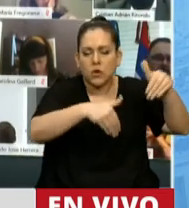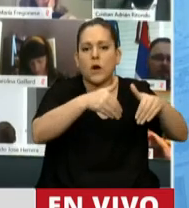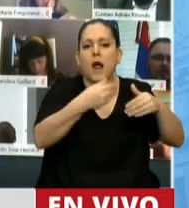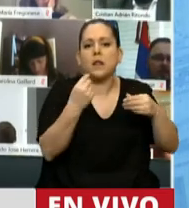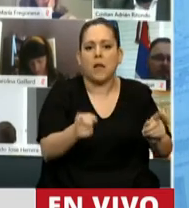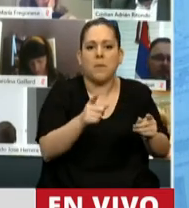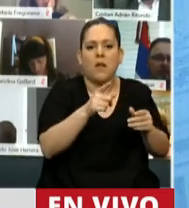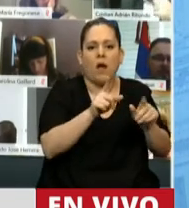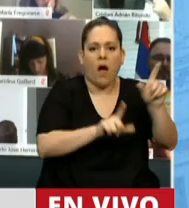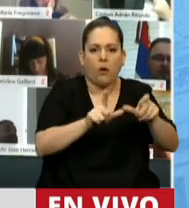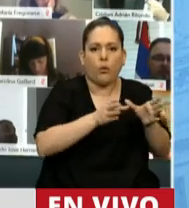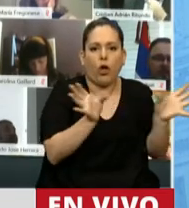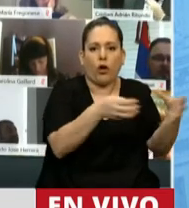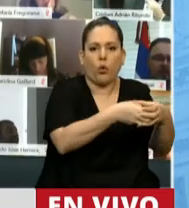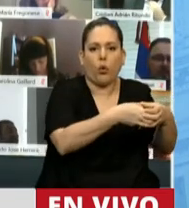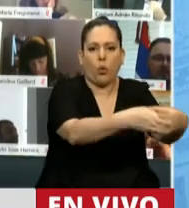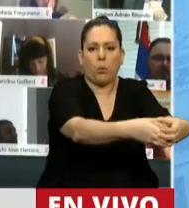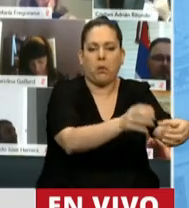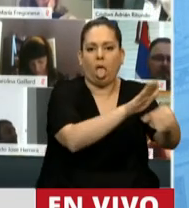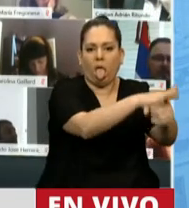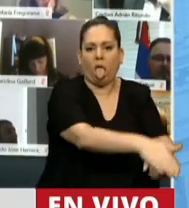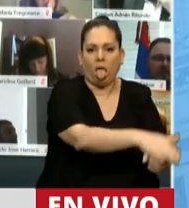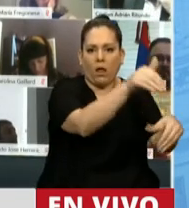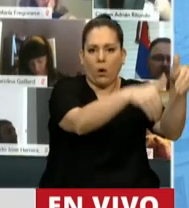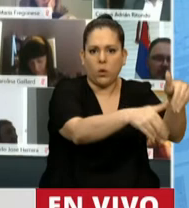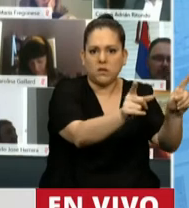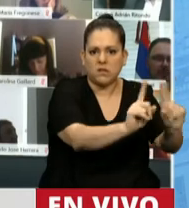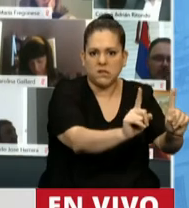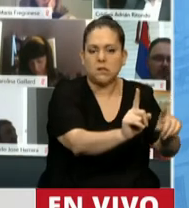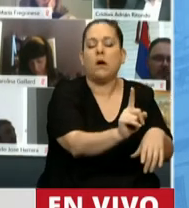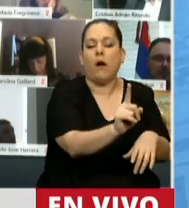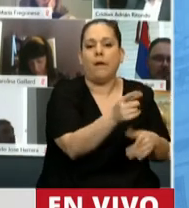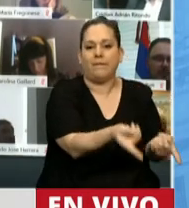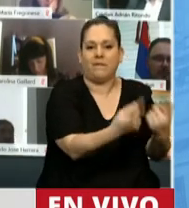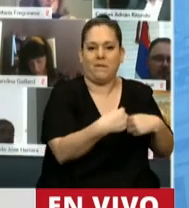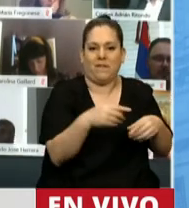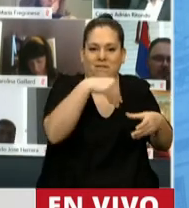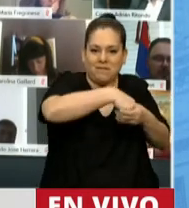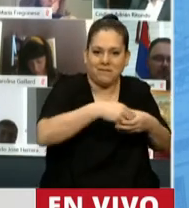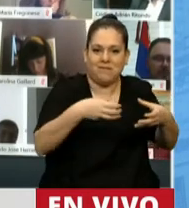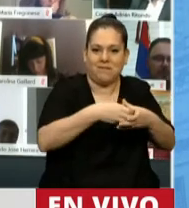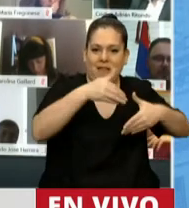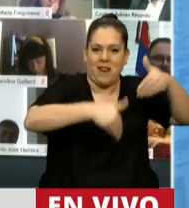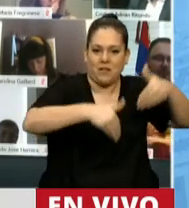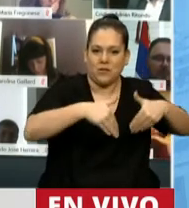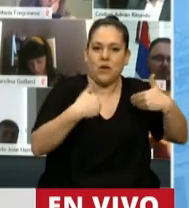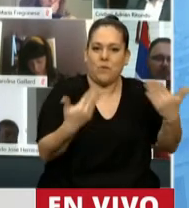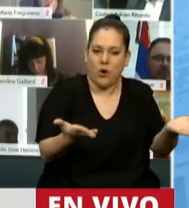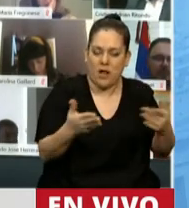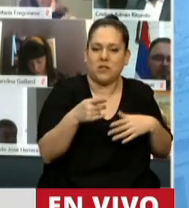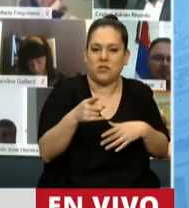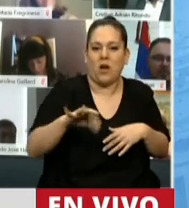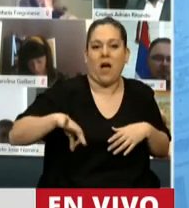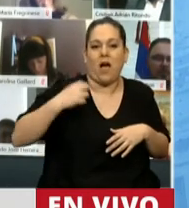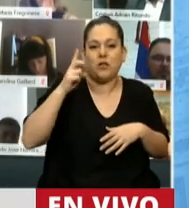habían sido marginados desde 1955 y por eso en las elecciones legislativas de